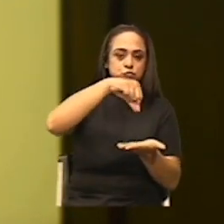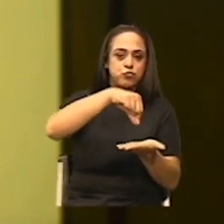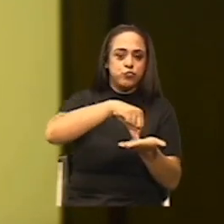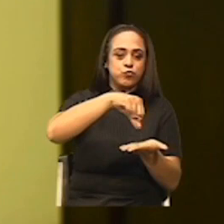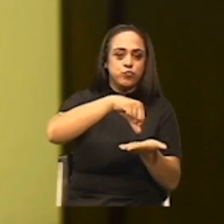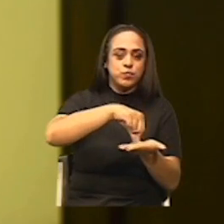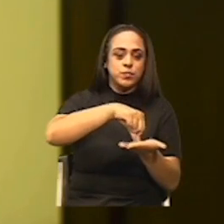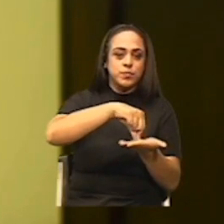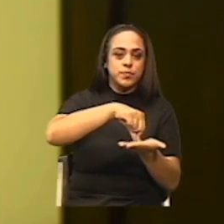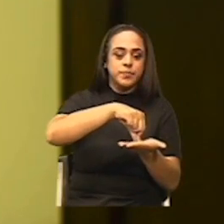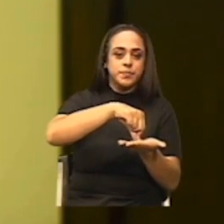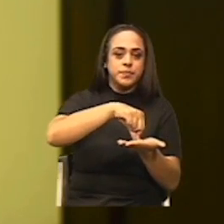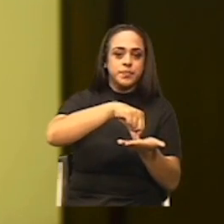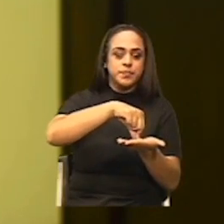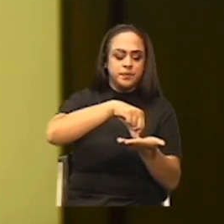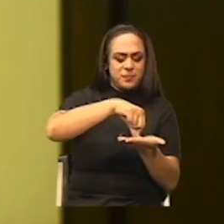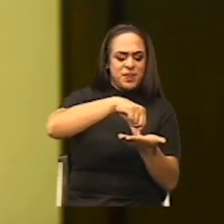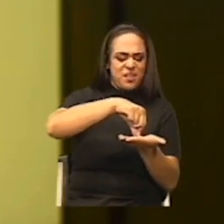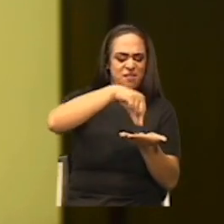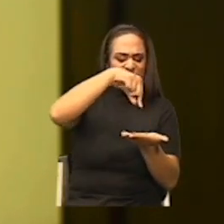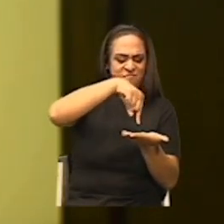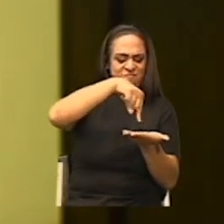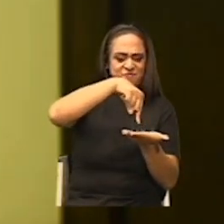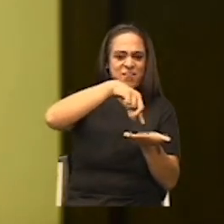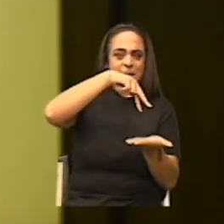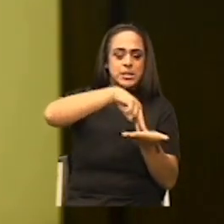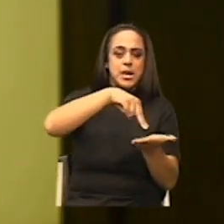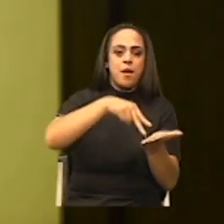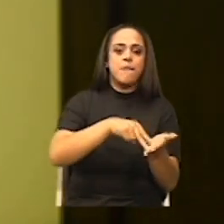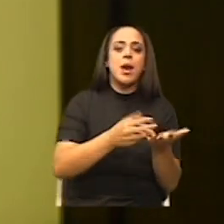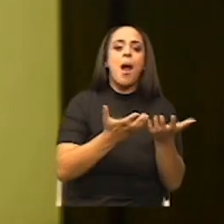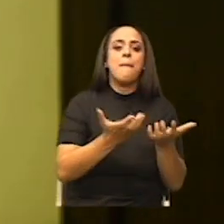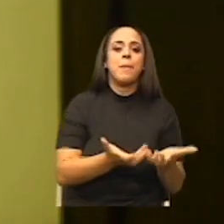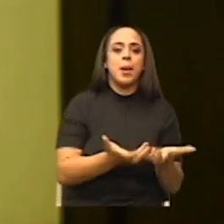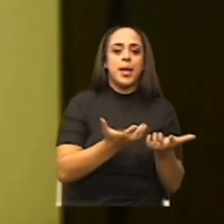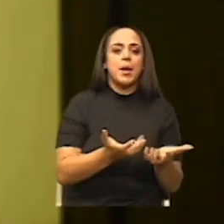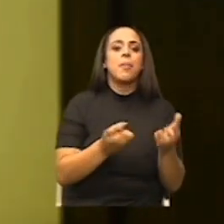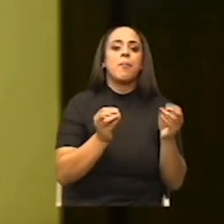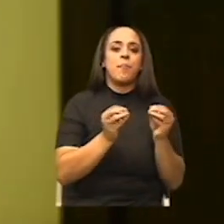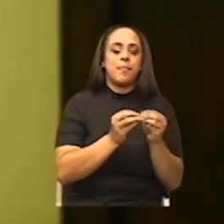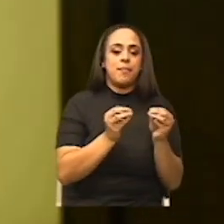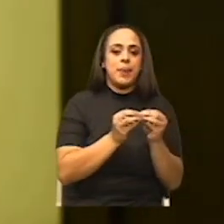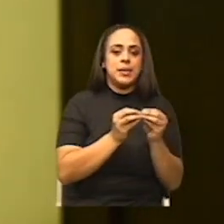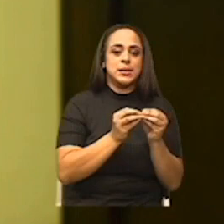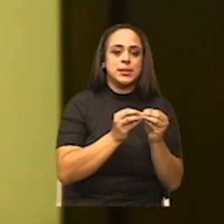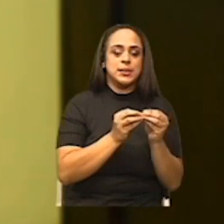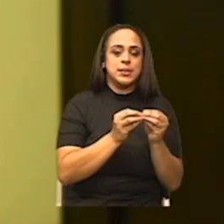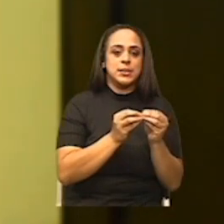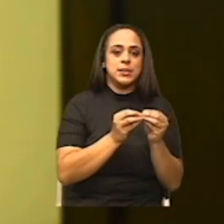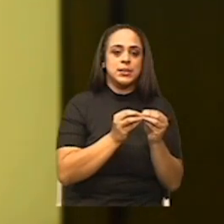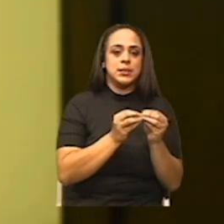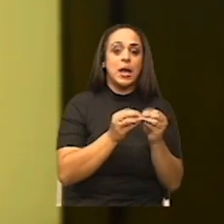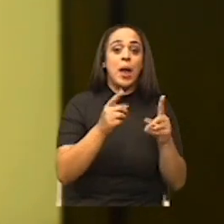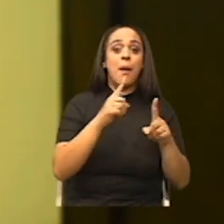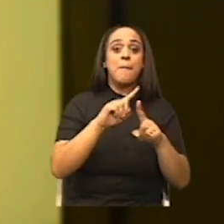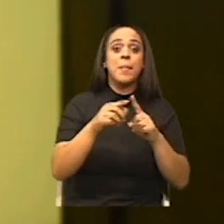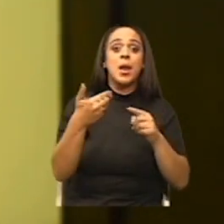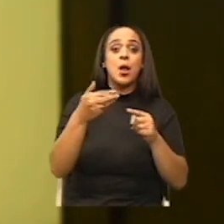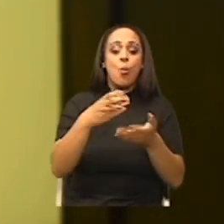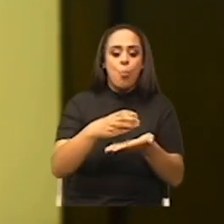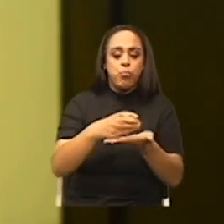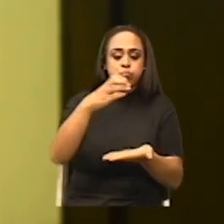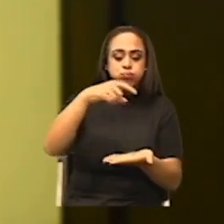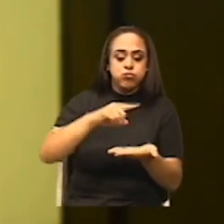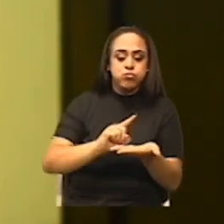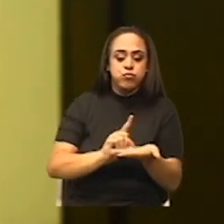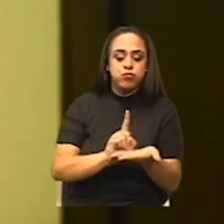tiene un mayor peso en ese momento. Pero cuando el gotero está en la superficie